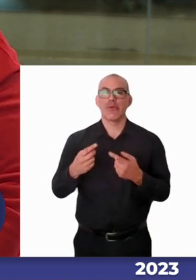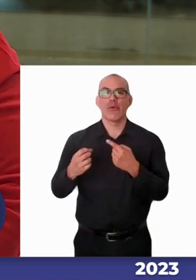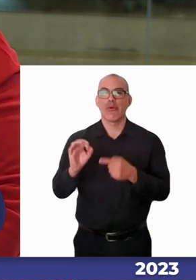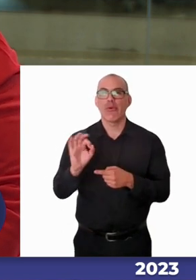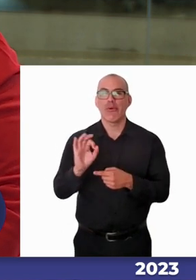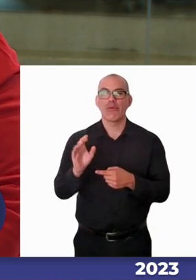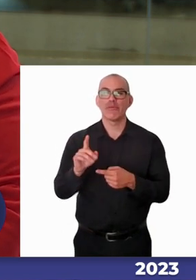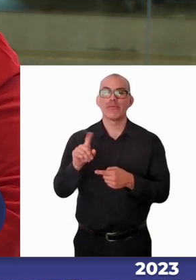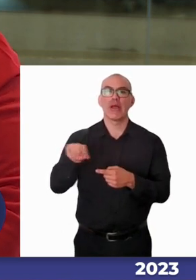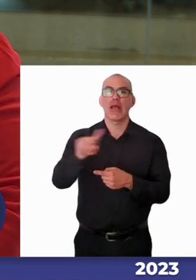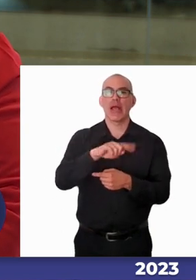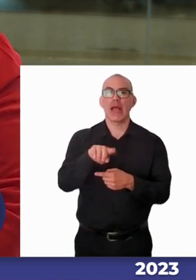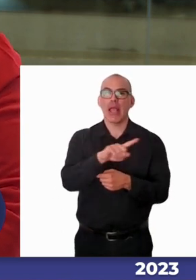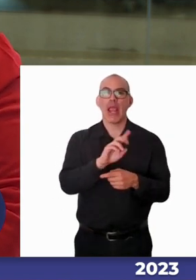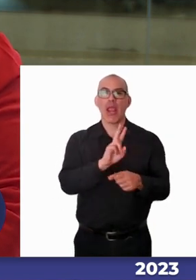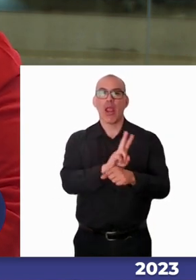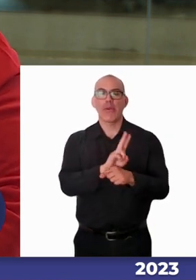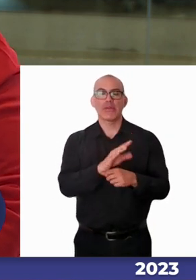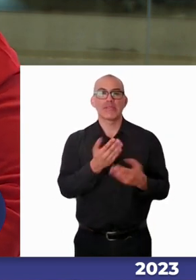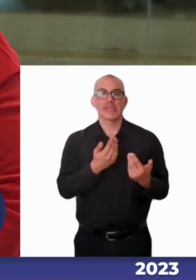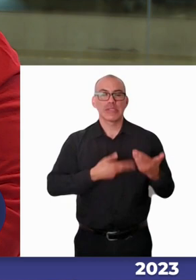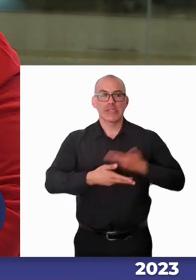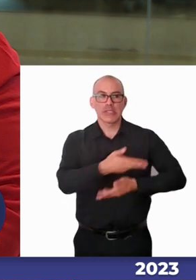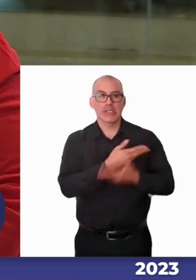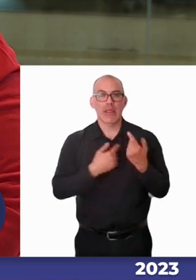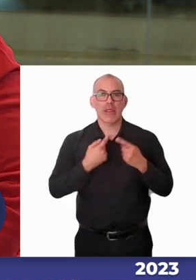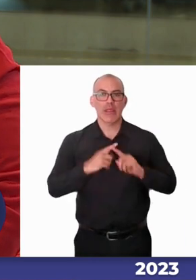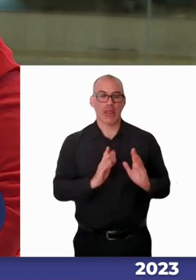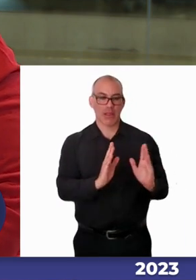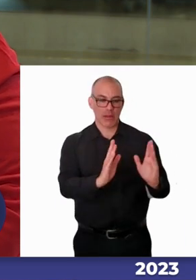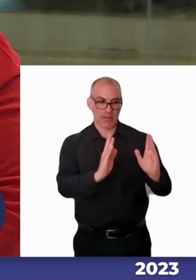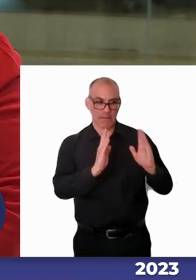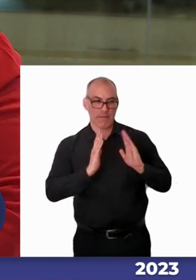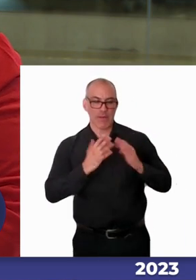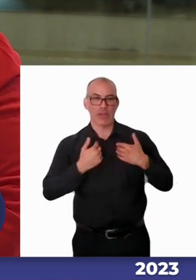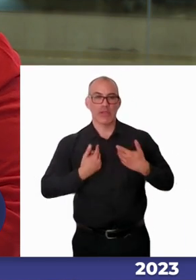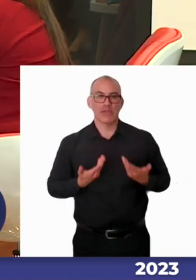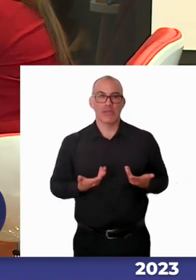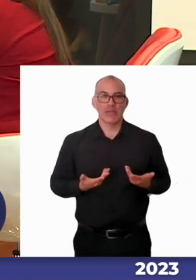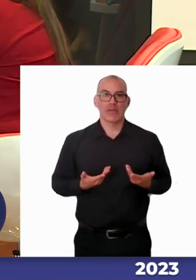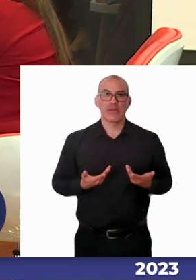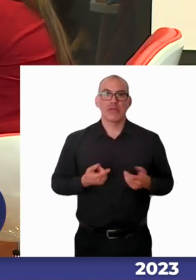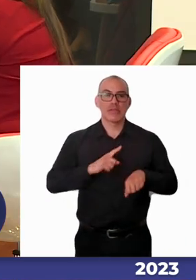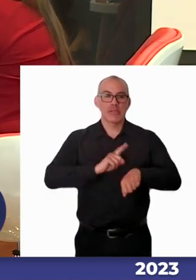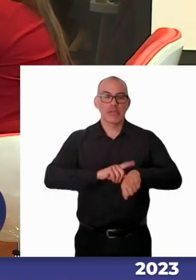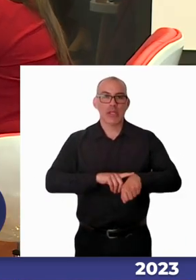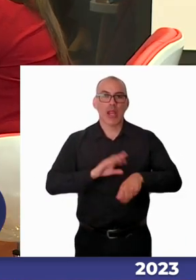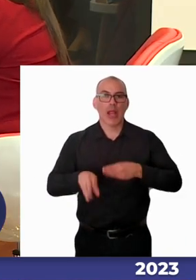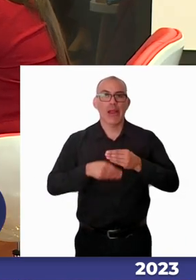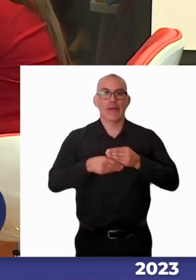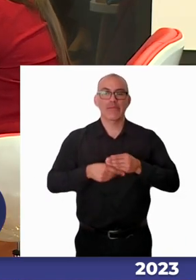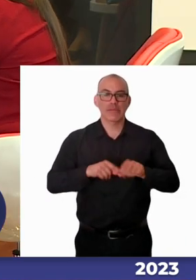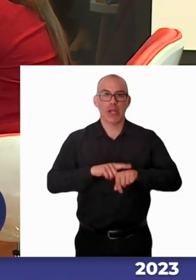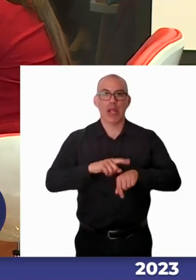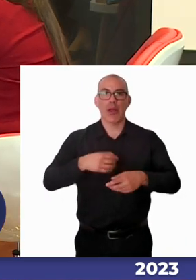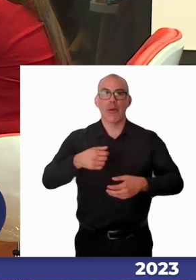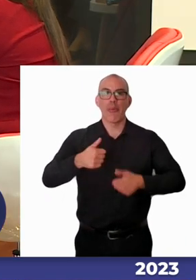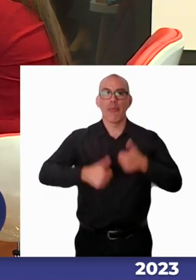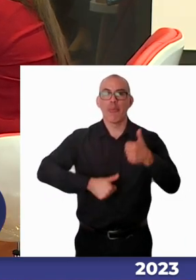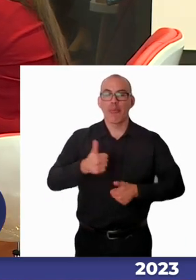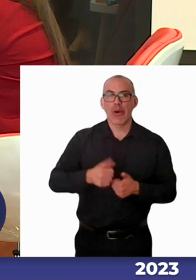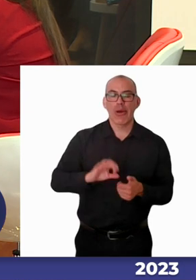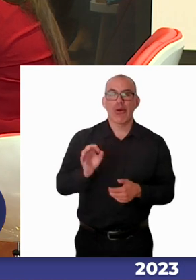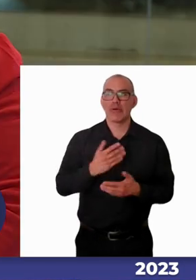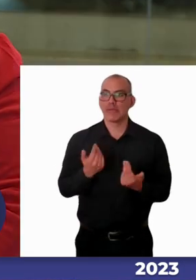necesita compartir de una forma distinta el material conmigo, necesito un tiempo más para la prueba o incluso necesito tener algo en la mano para